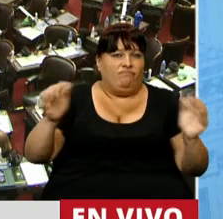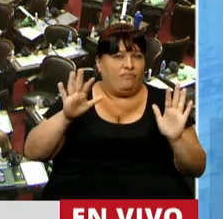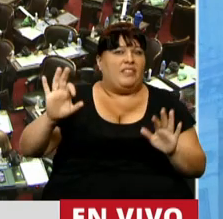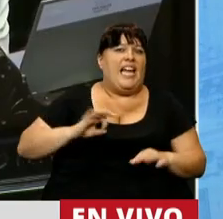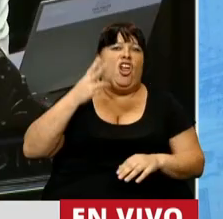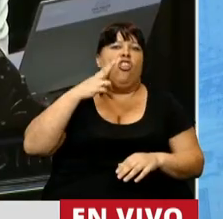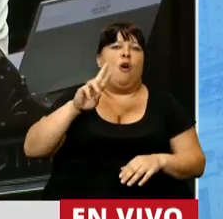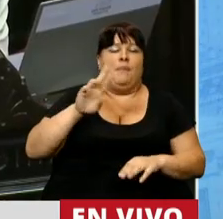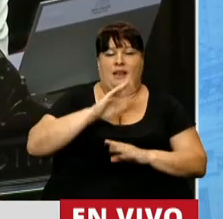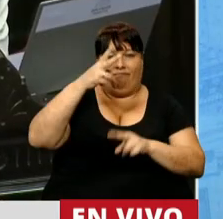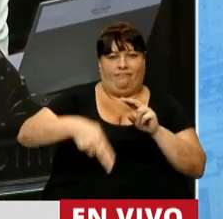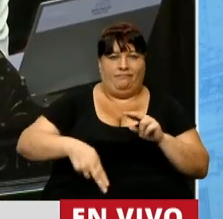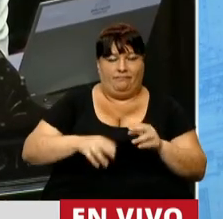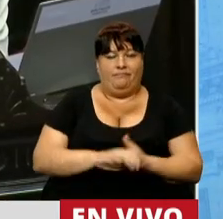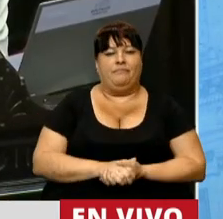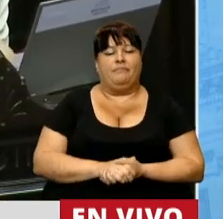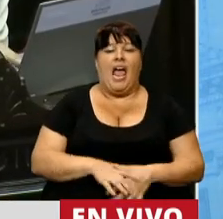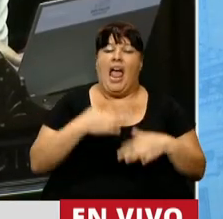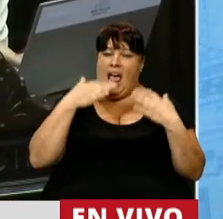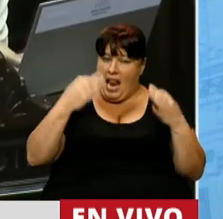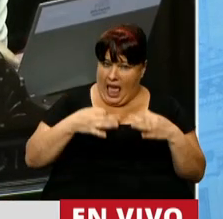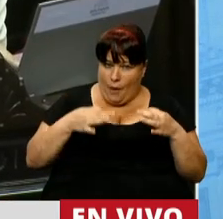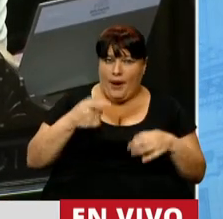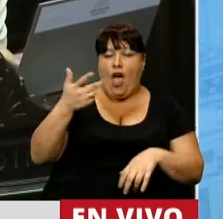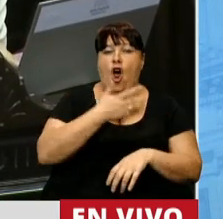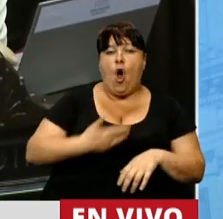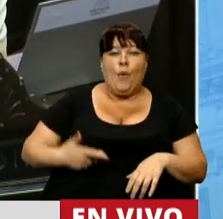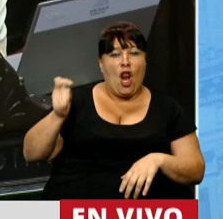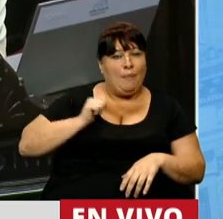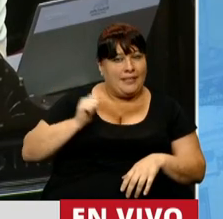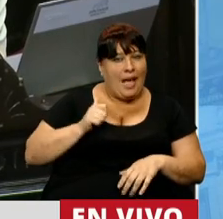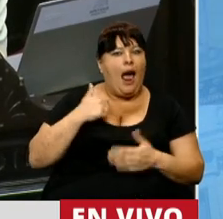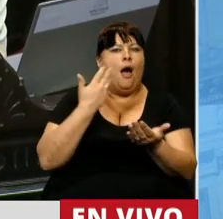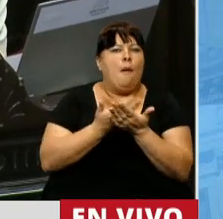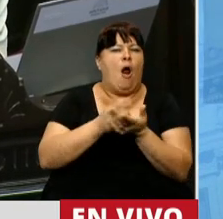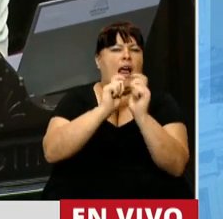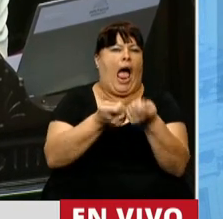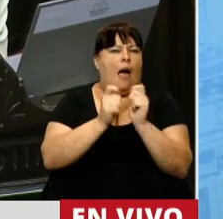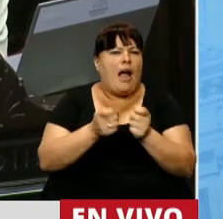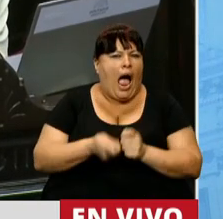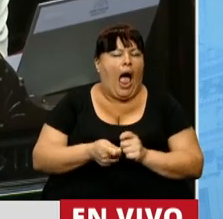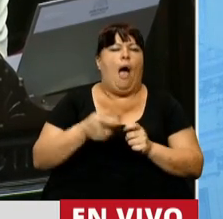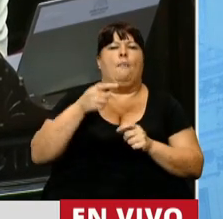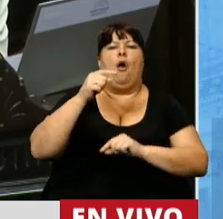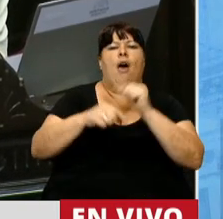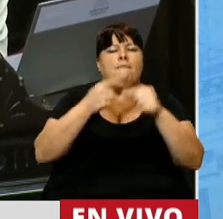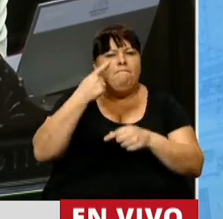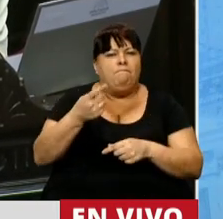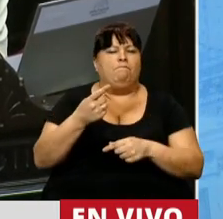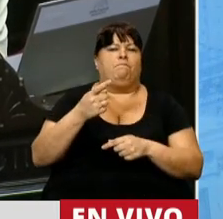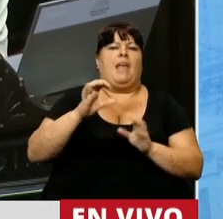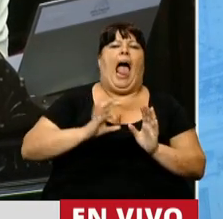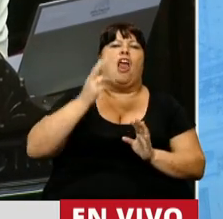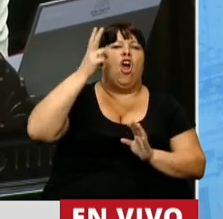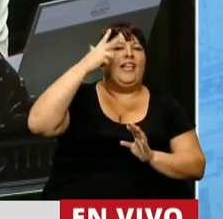en el año 2002. En realidad, el gobierno de facto impulsa todas modificaciones, empieza a haber después